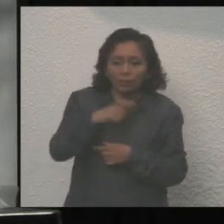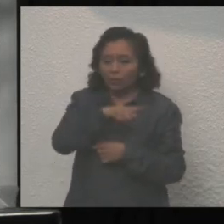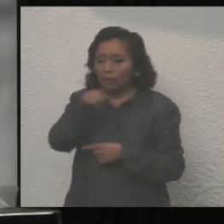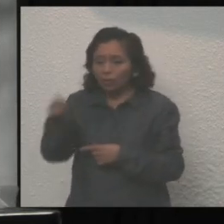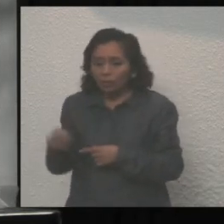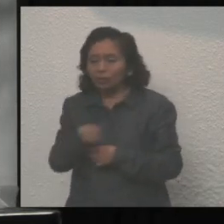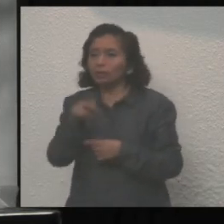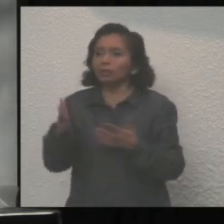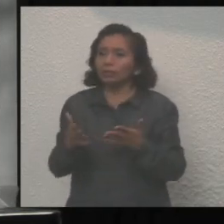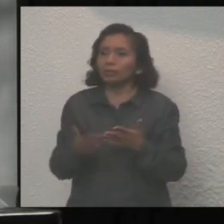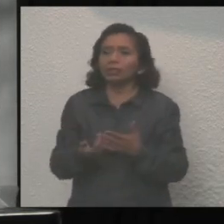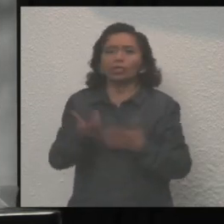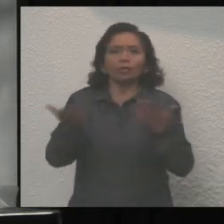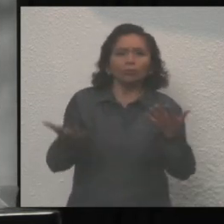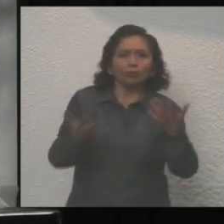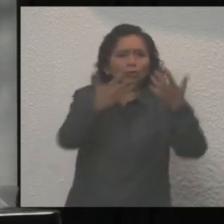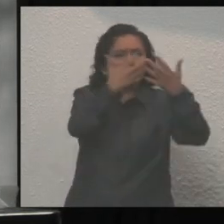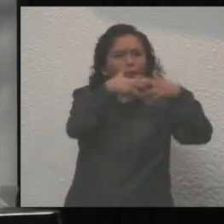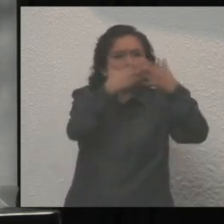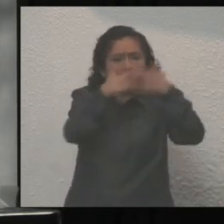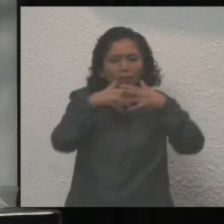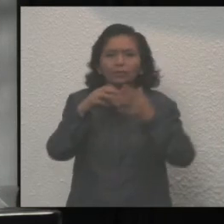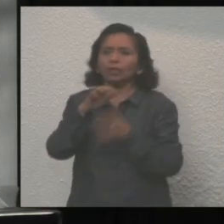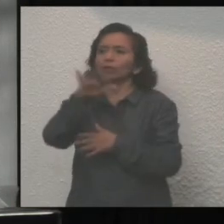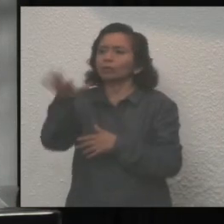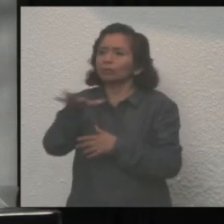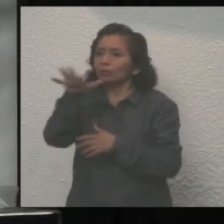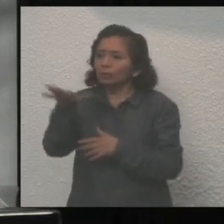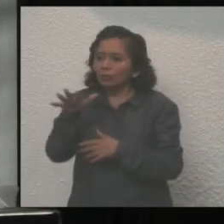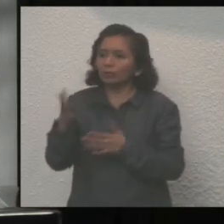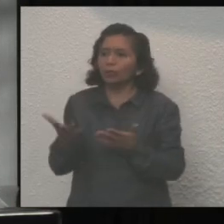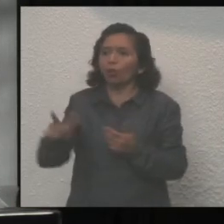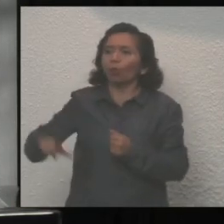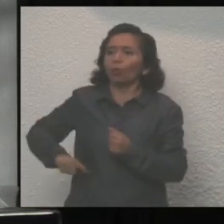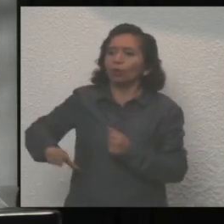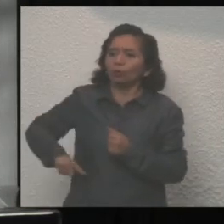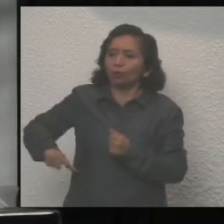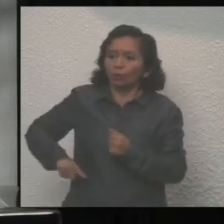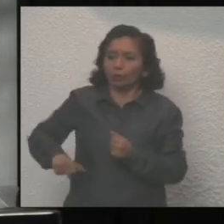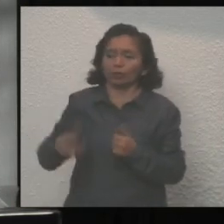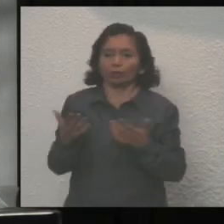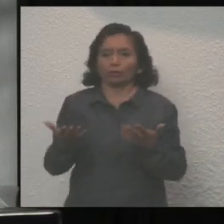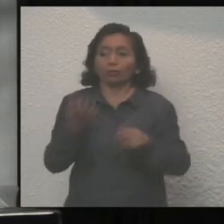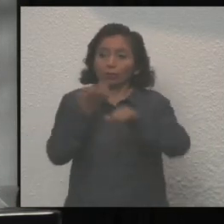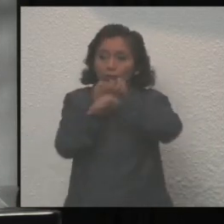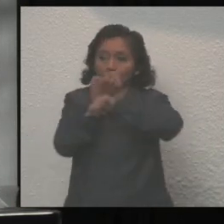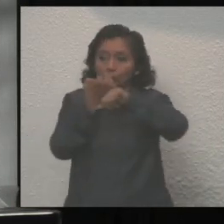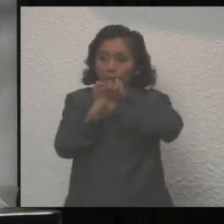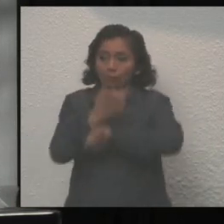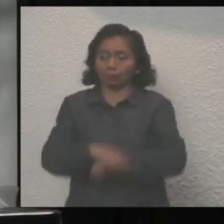poder hacer gestiones con empresarios, con el municipio y con el gobierno del Estado.